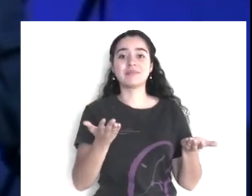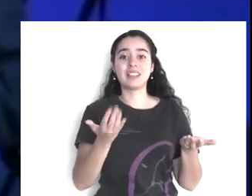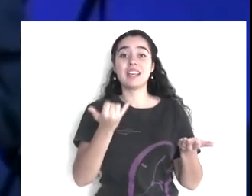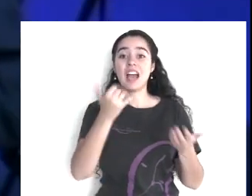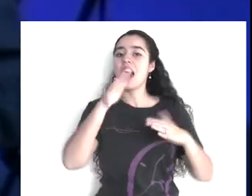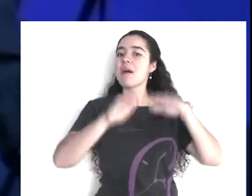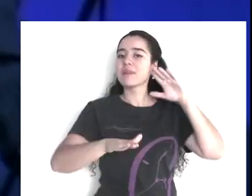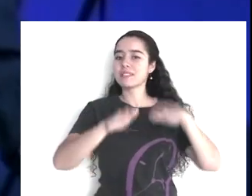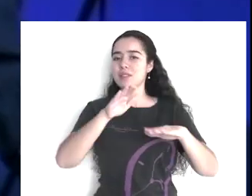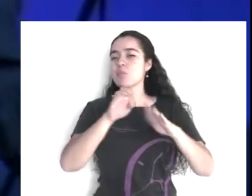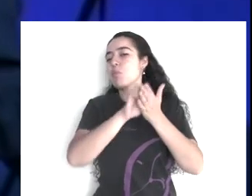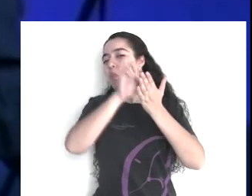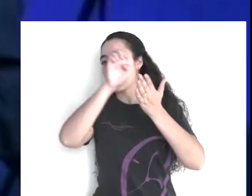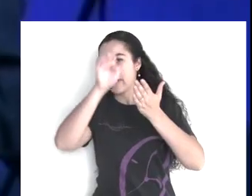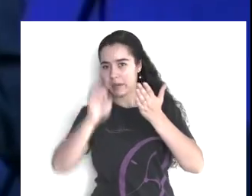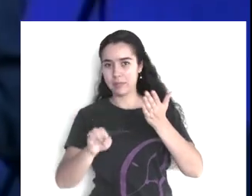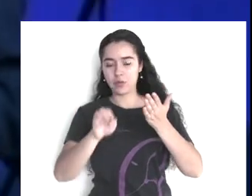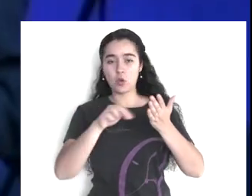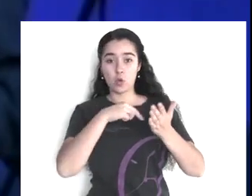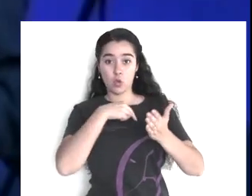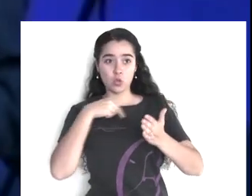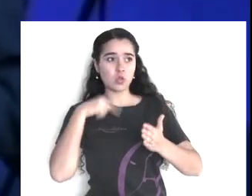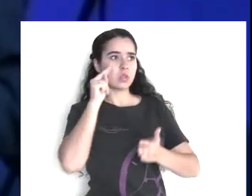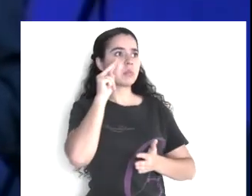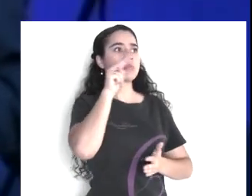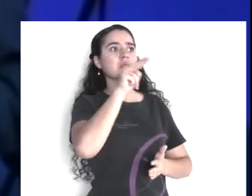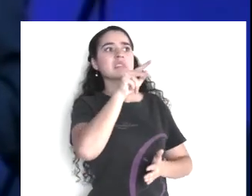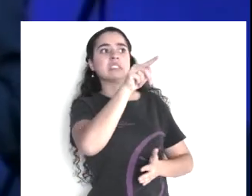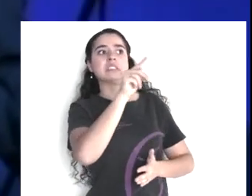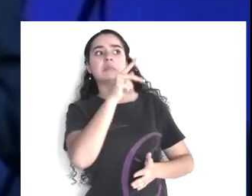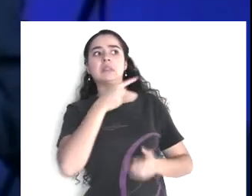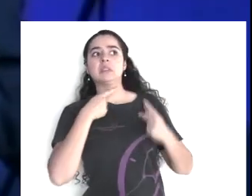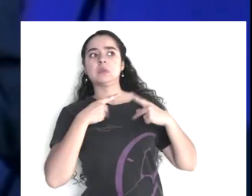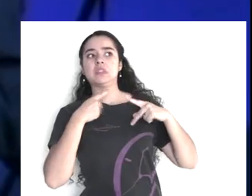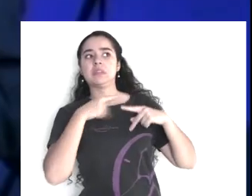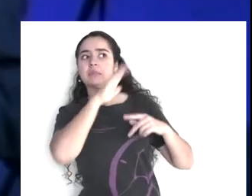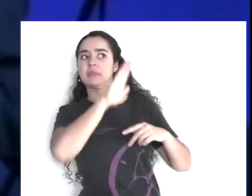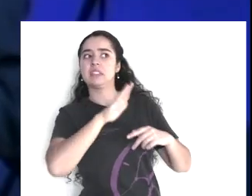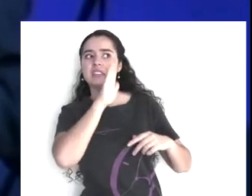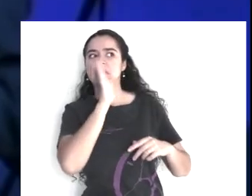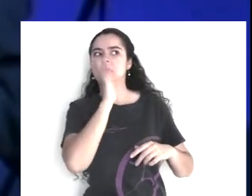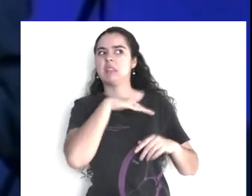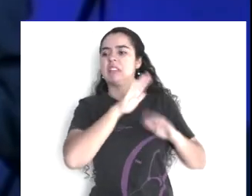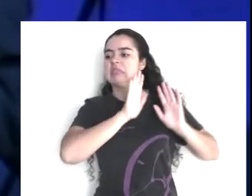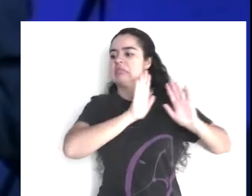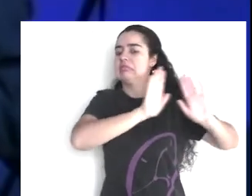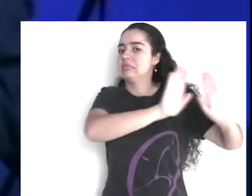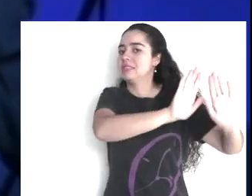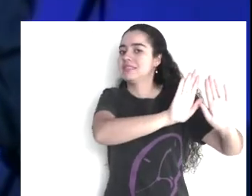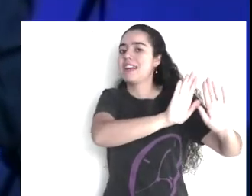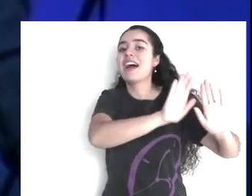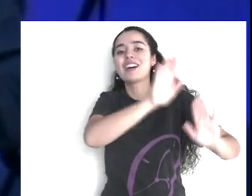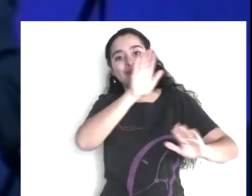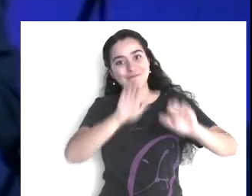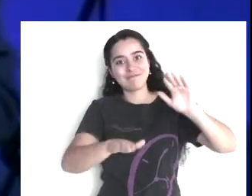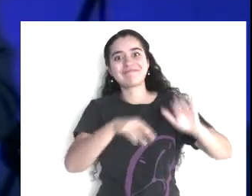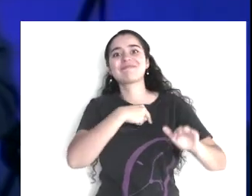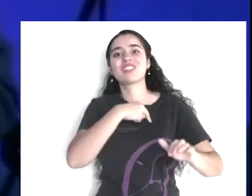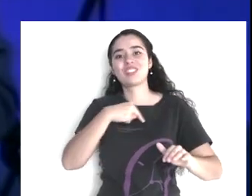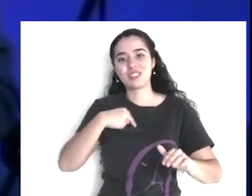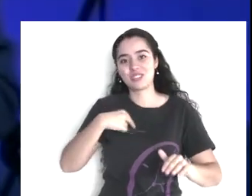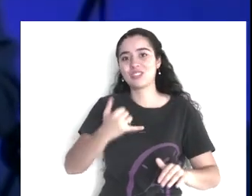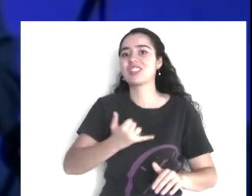que todo mundo, de alguna manera, hemos experimentado. Nos han juzgado, hemos